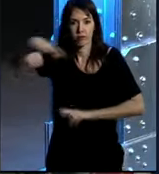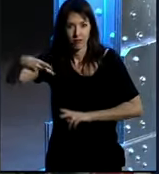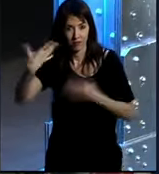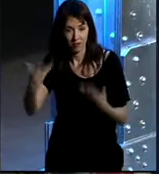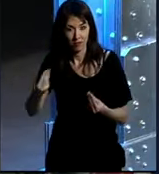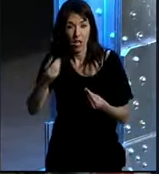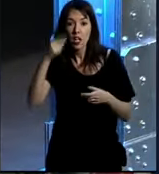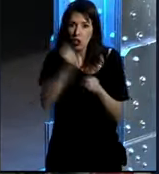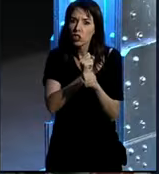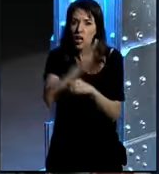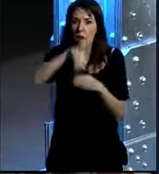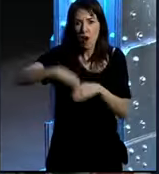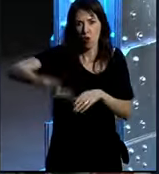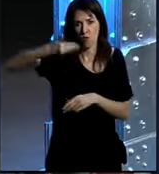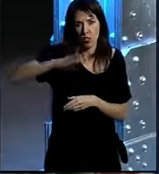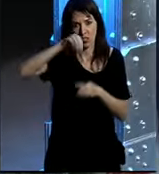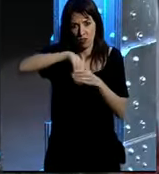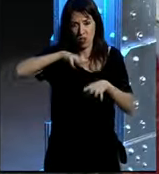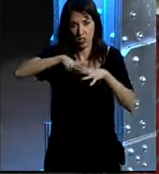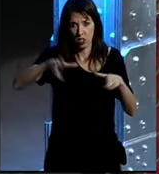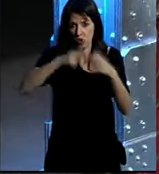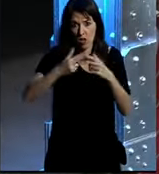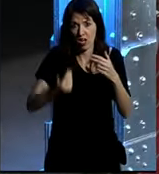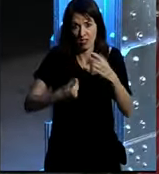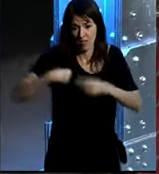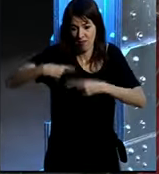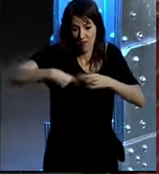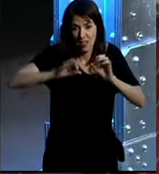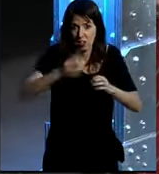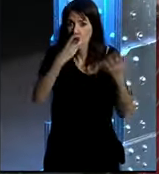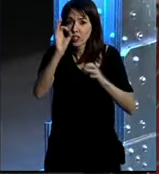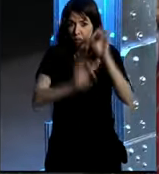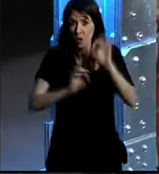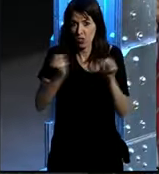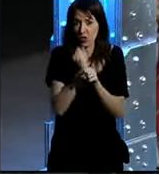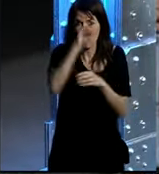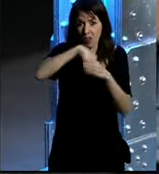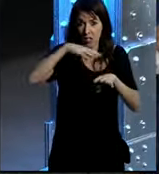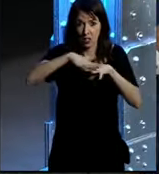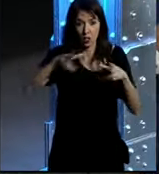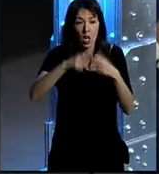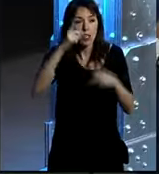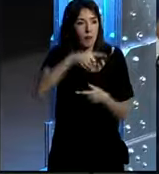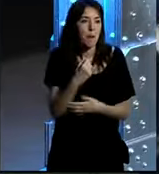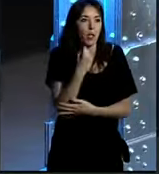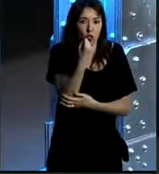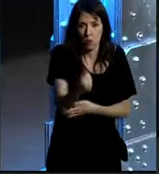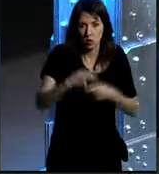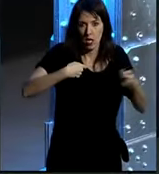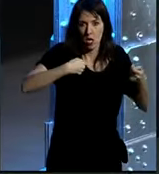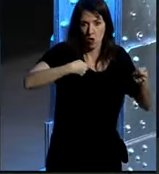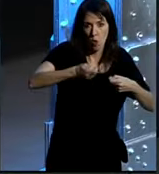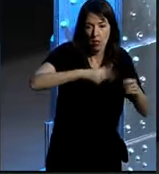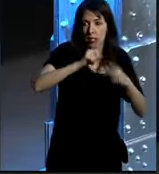de nuestra actividad en redes sociales eso es lo que define nuestro día a día lo que define el 80% por supuesto somos soporte comercial por supuesto que hacemos